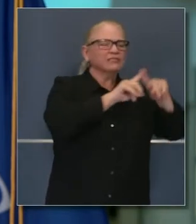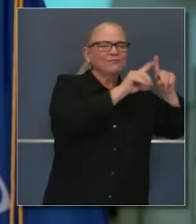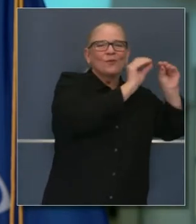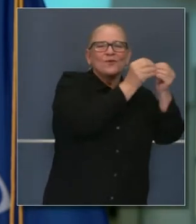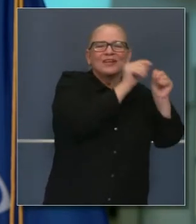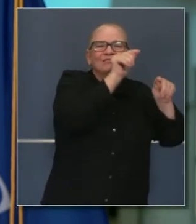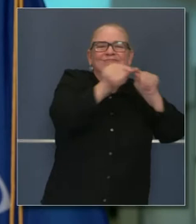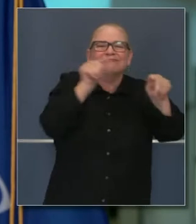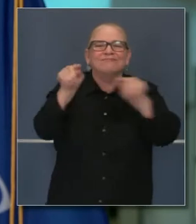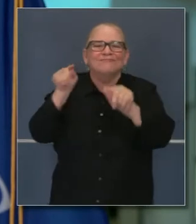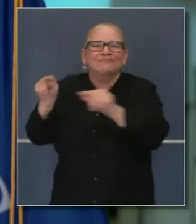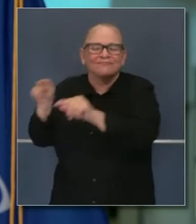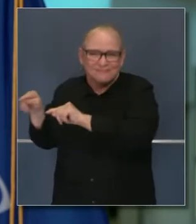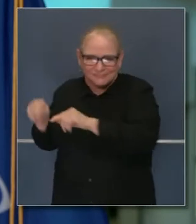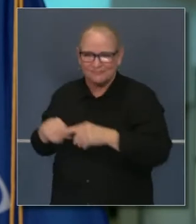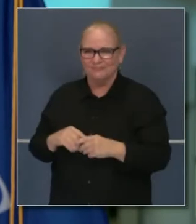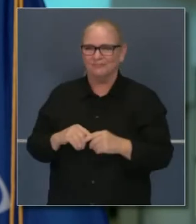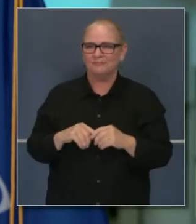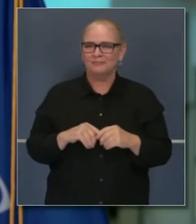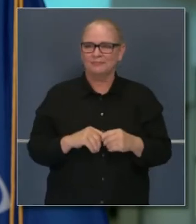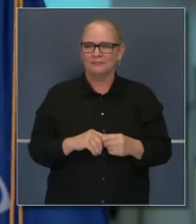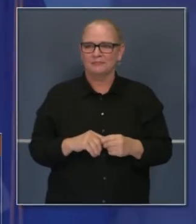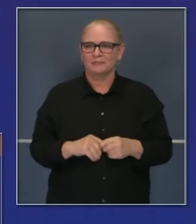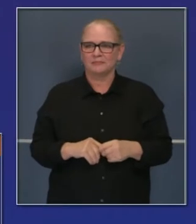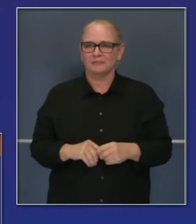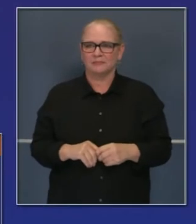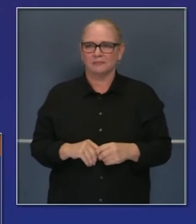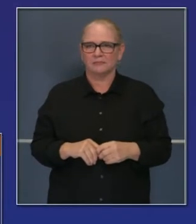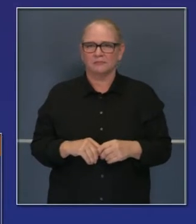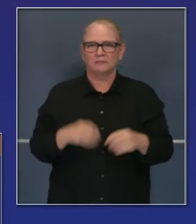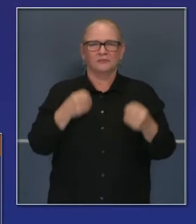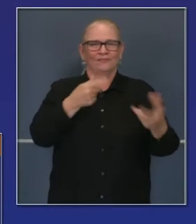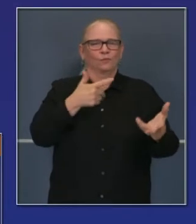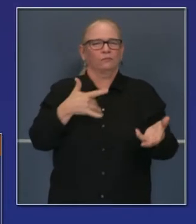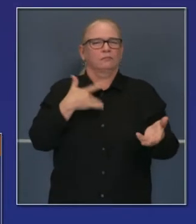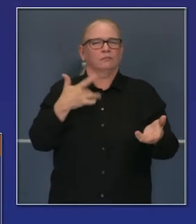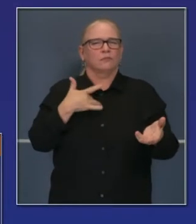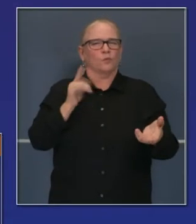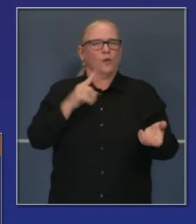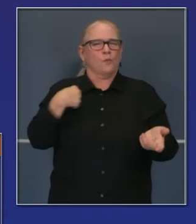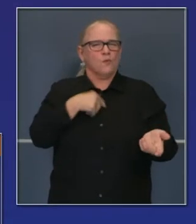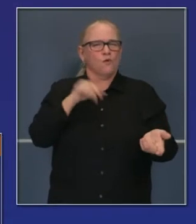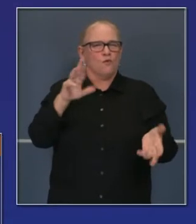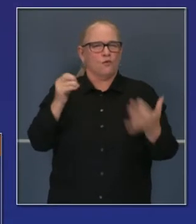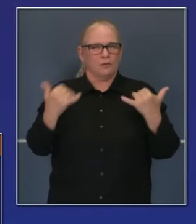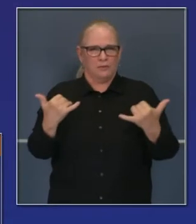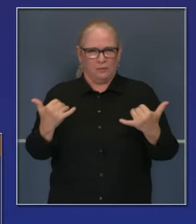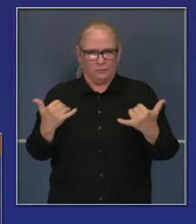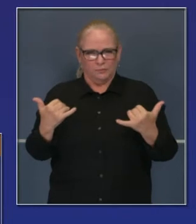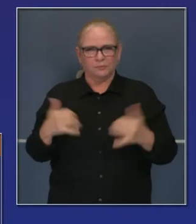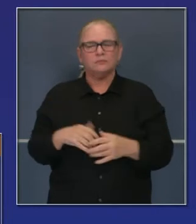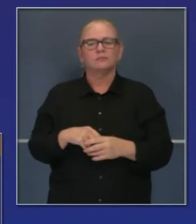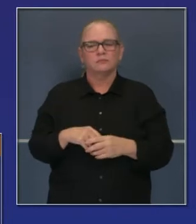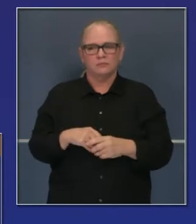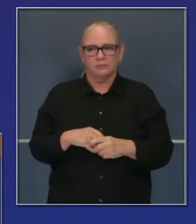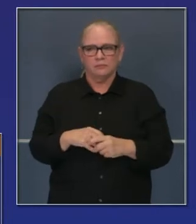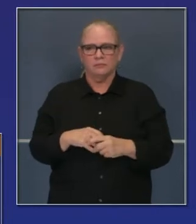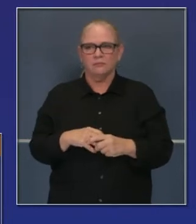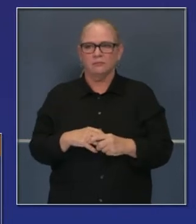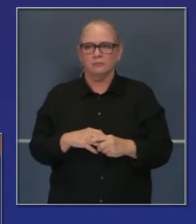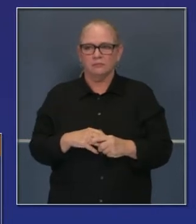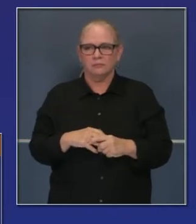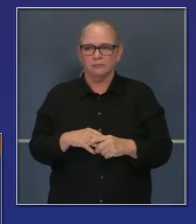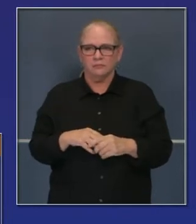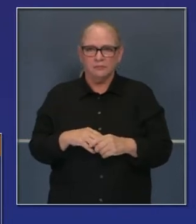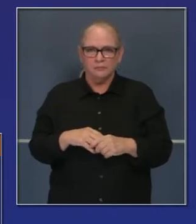organizaciones e individuos elegidos también y políticos, por ejemplo, darles una impresión de dónde estamos